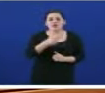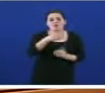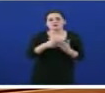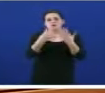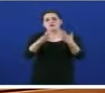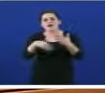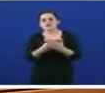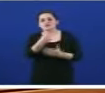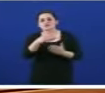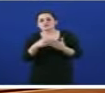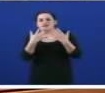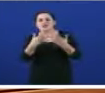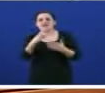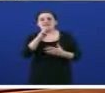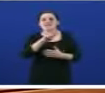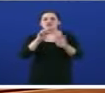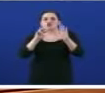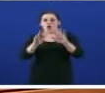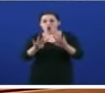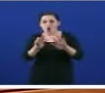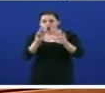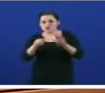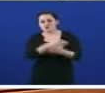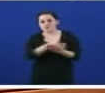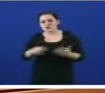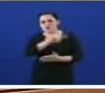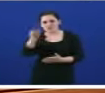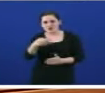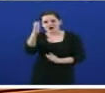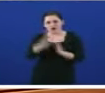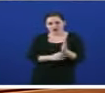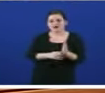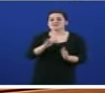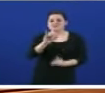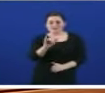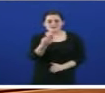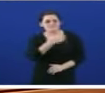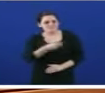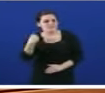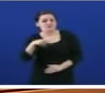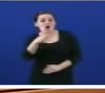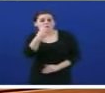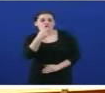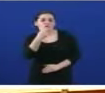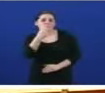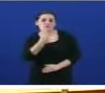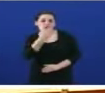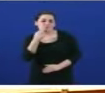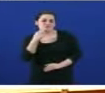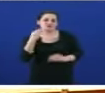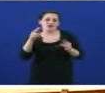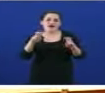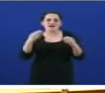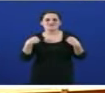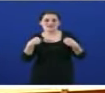e ano 2010 38 millóns de euros. Esta é a expresión cifrada, señor Feijó, do seu compromiso coa sanidade. O